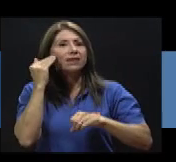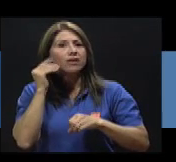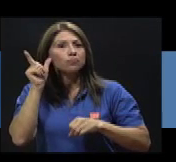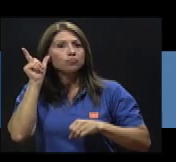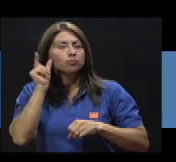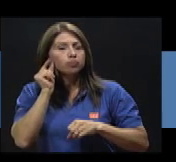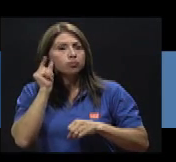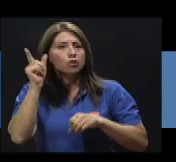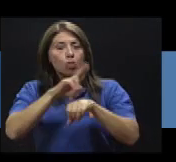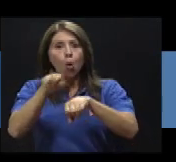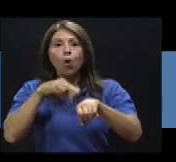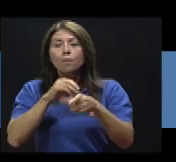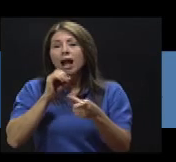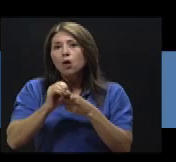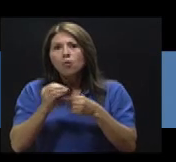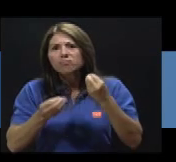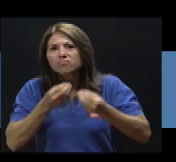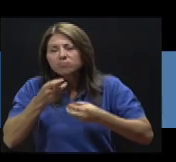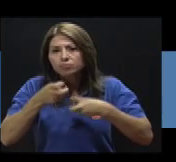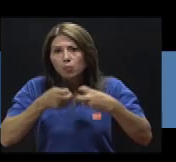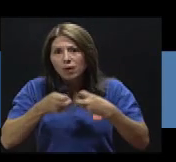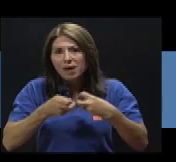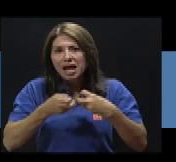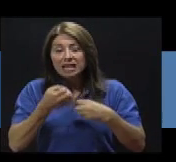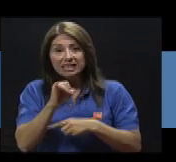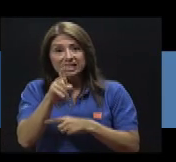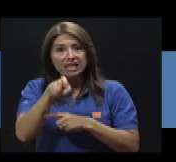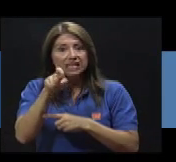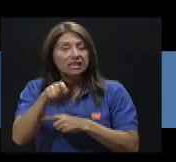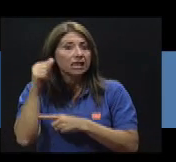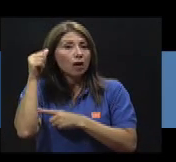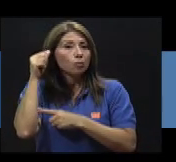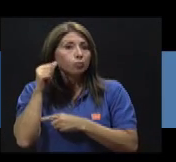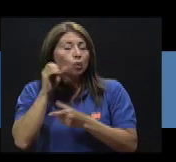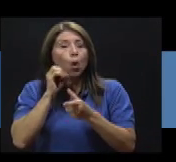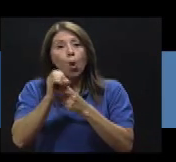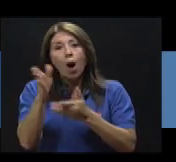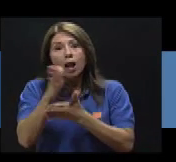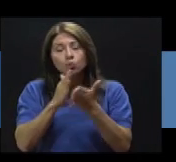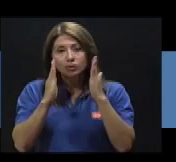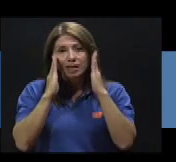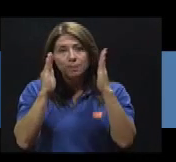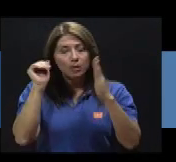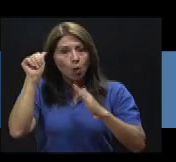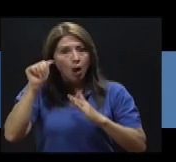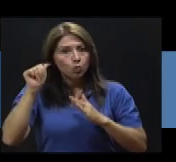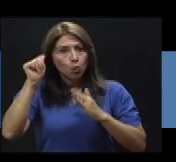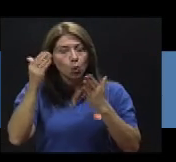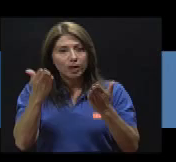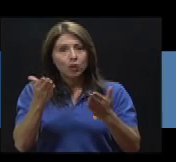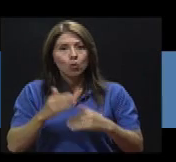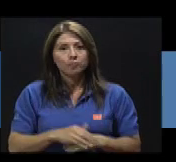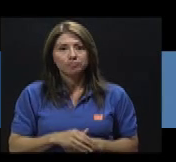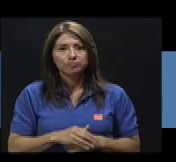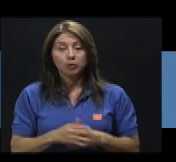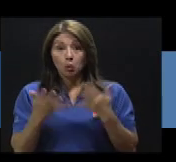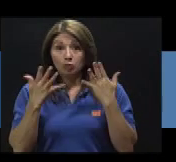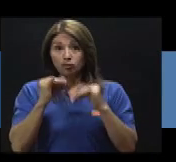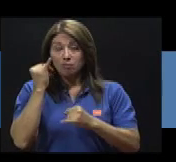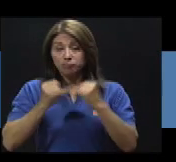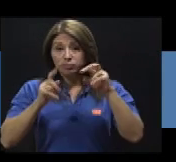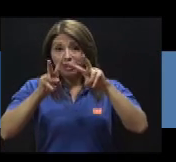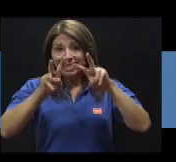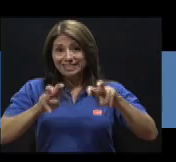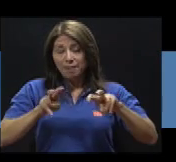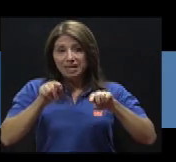se puede saber si la audición está normal o alterada y en qué grado, y si el paciente necesita tratamiento quirúrgico